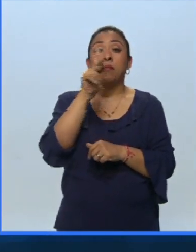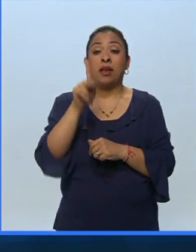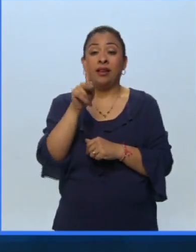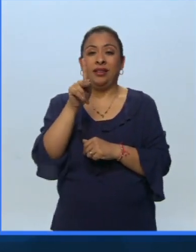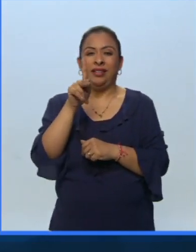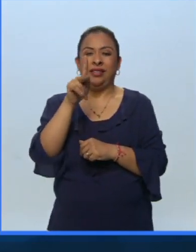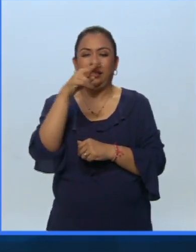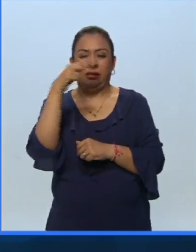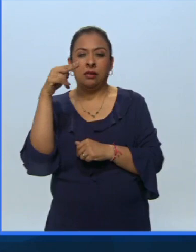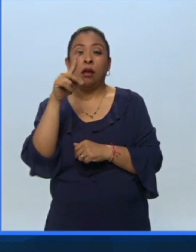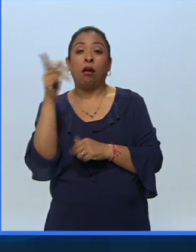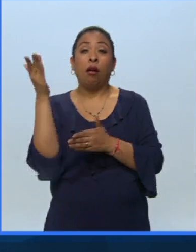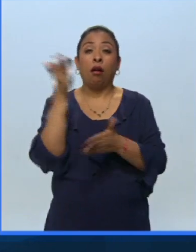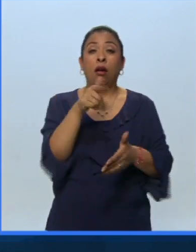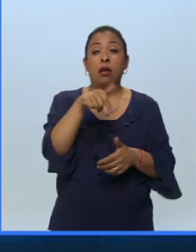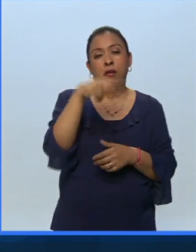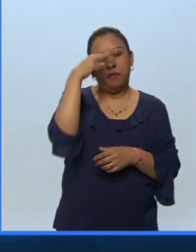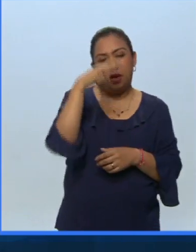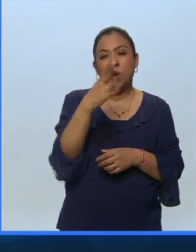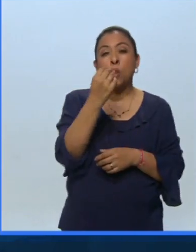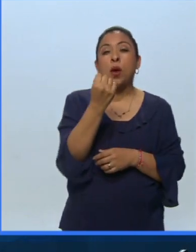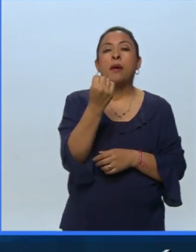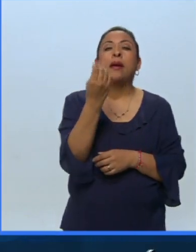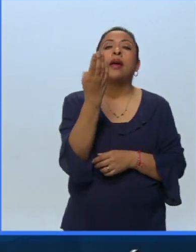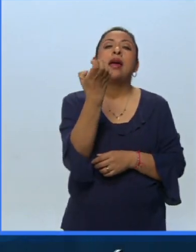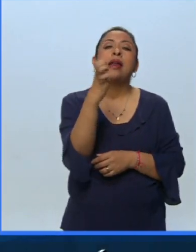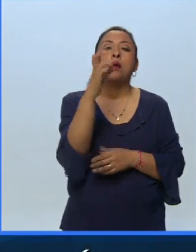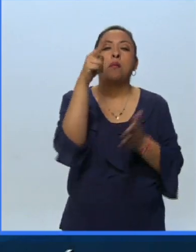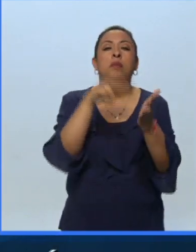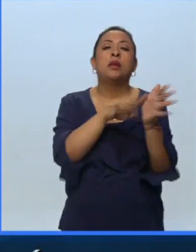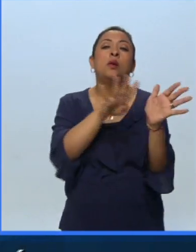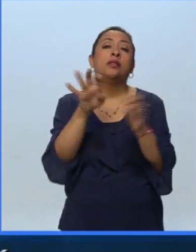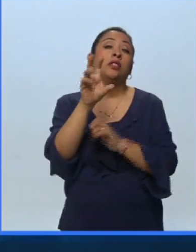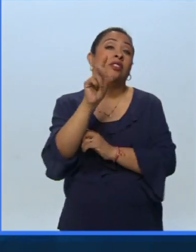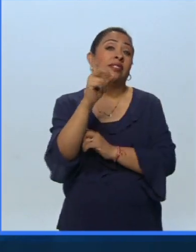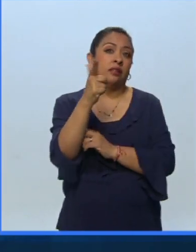Trotsky llegó a México el 9 de enero de 1937